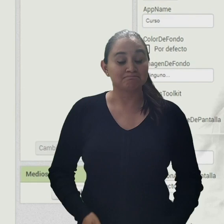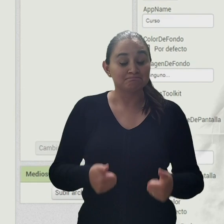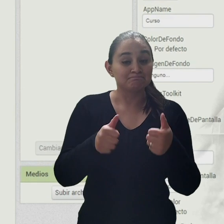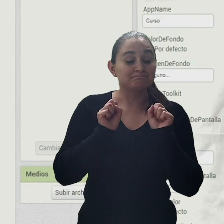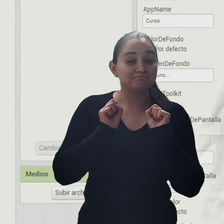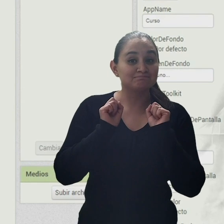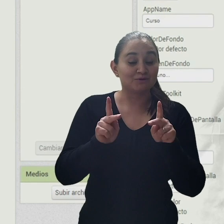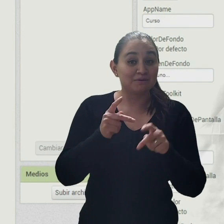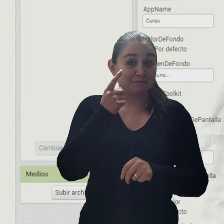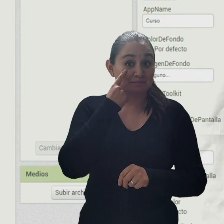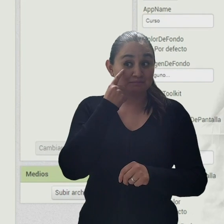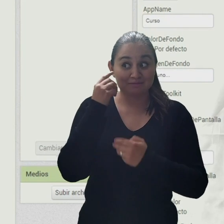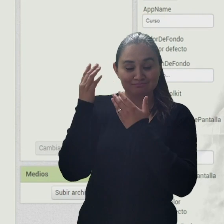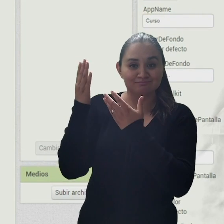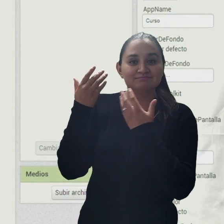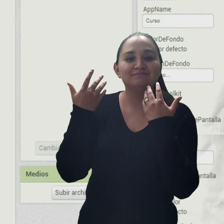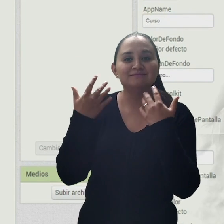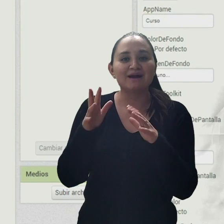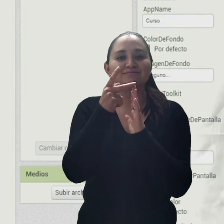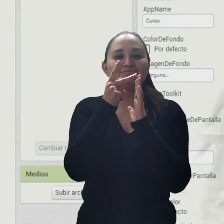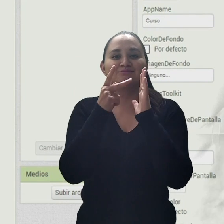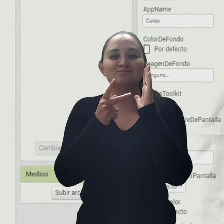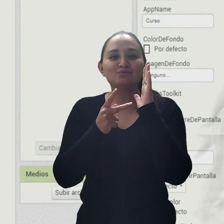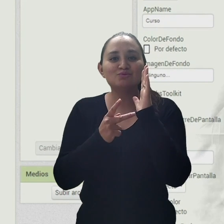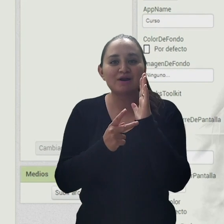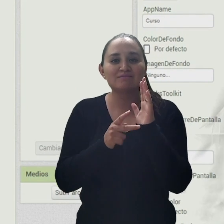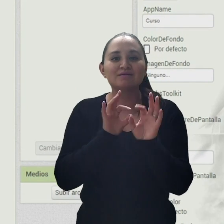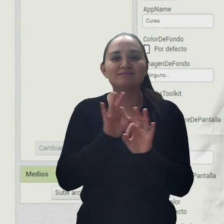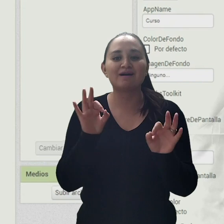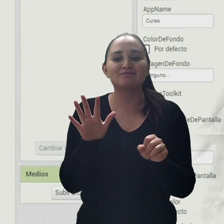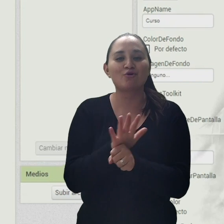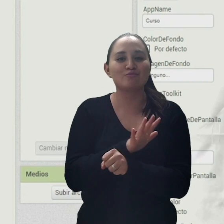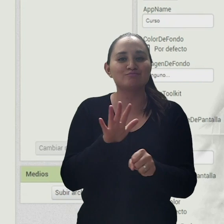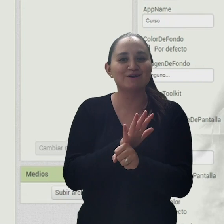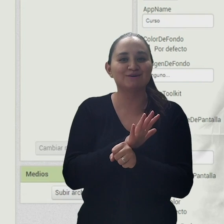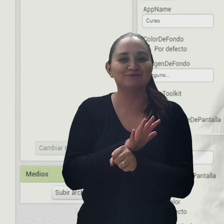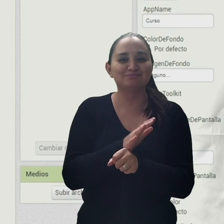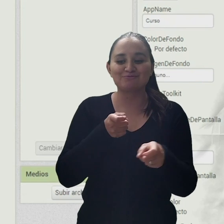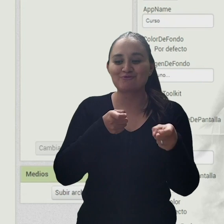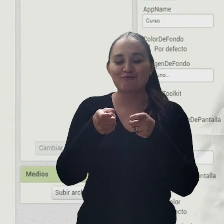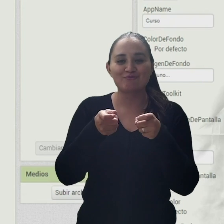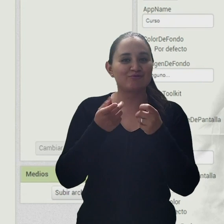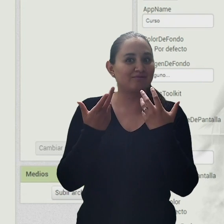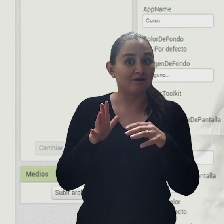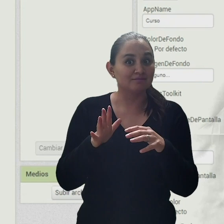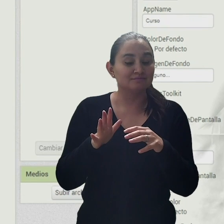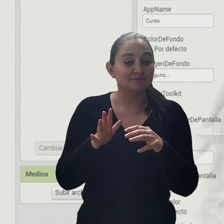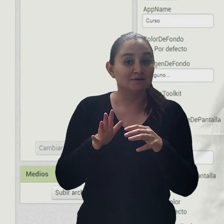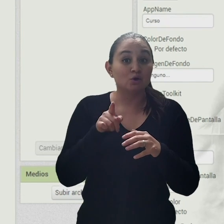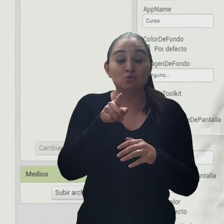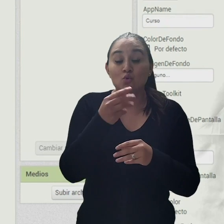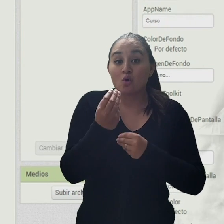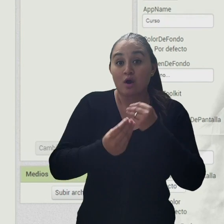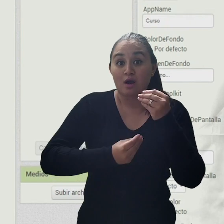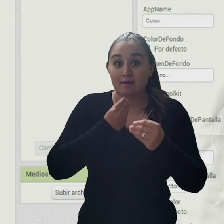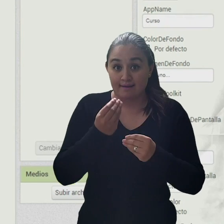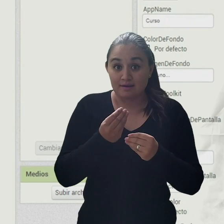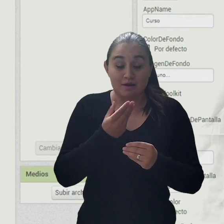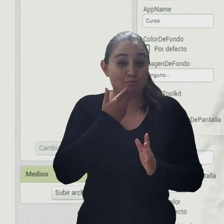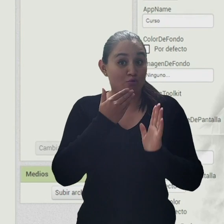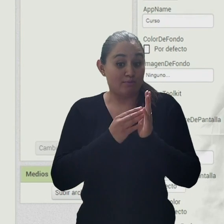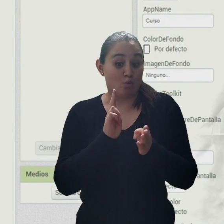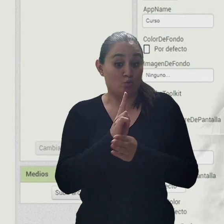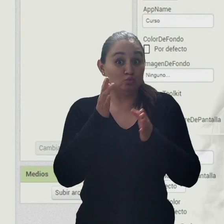Muy bien, vemos ahora que nuestro programa está listo y ejecutándose. ¿Qué es lo que debería